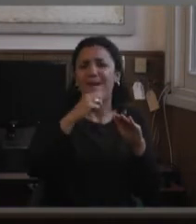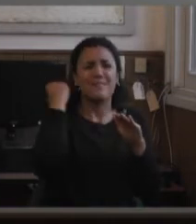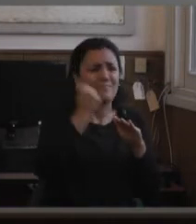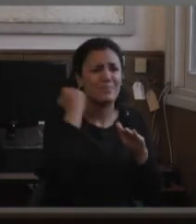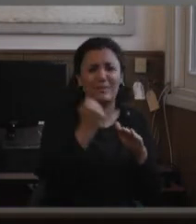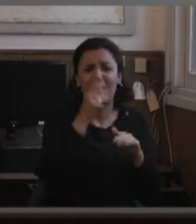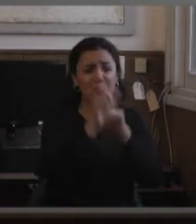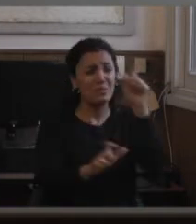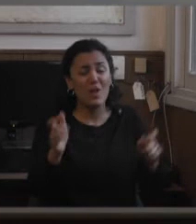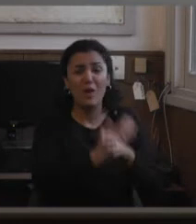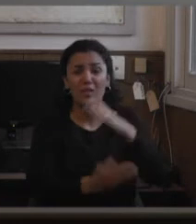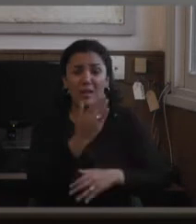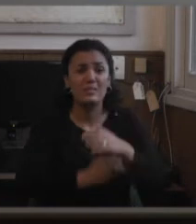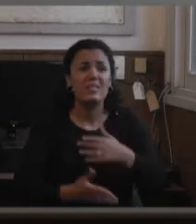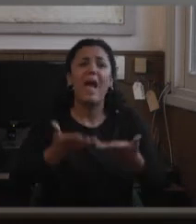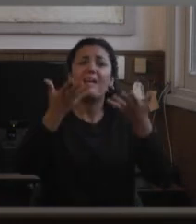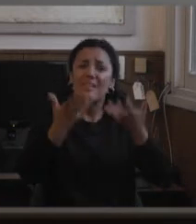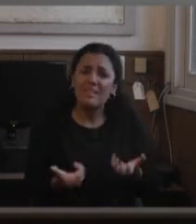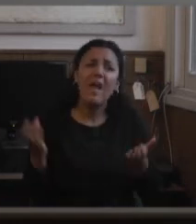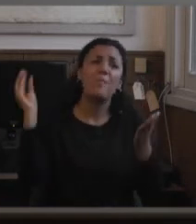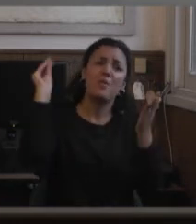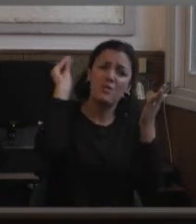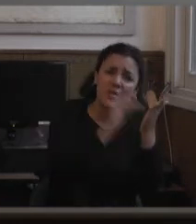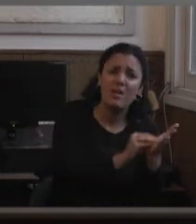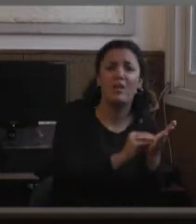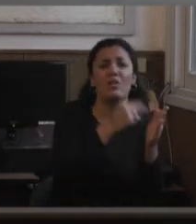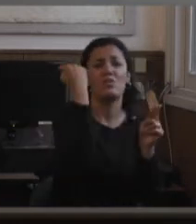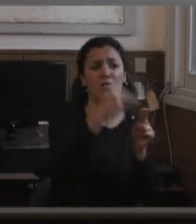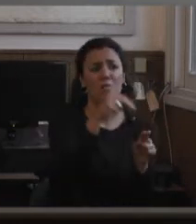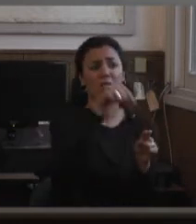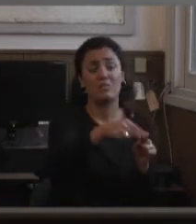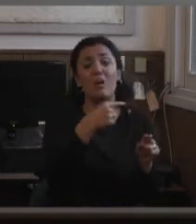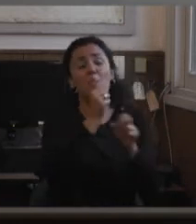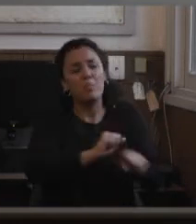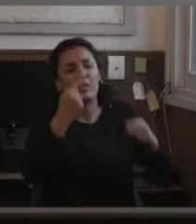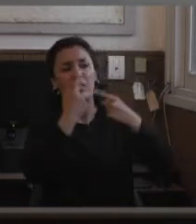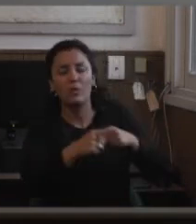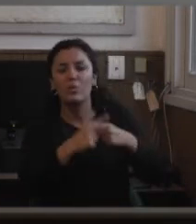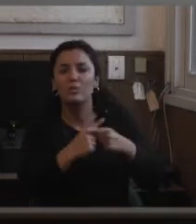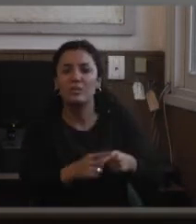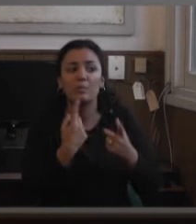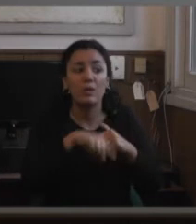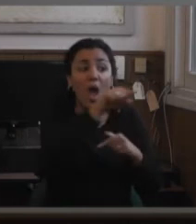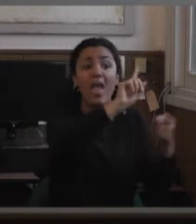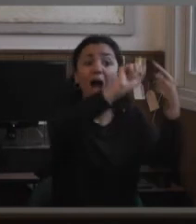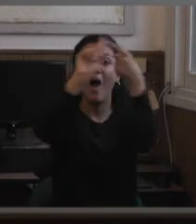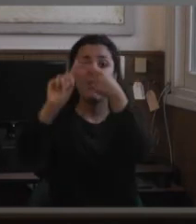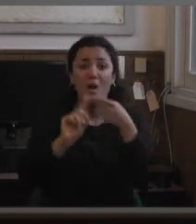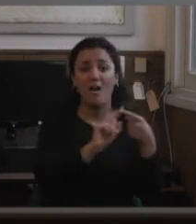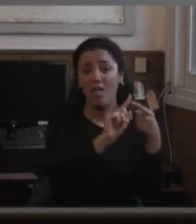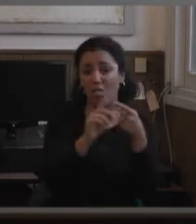discapacidad que decidieron ponerse ese nombre, entonces podemos discutir, podemos estar de acuerdo, pero en algo se acordó a nivel mundial.